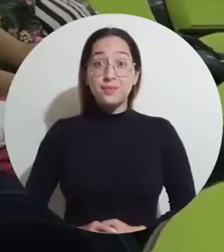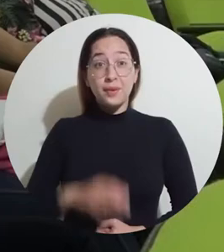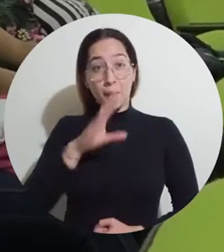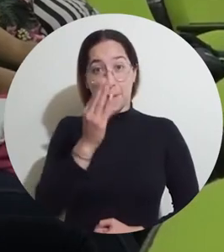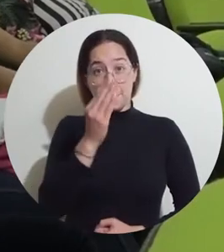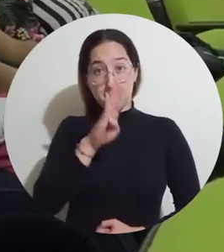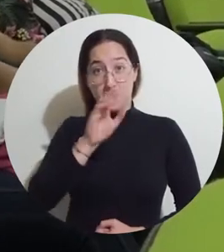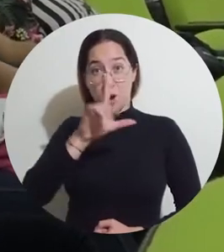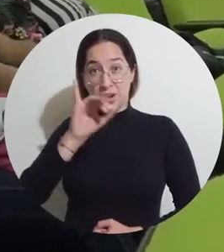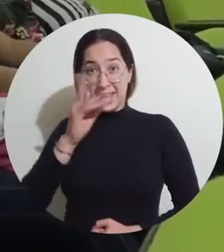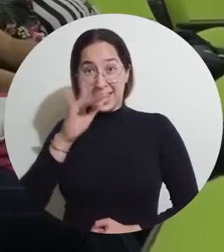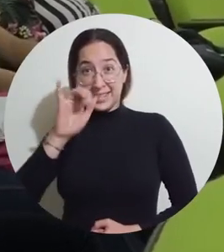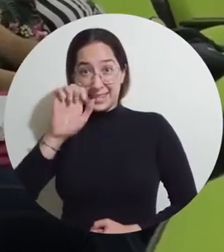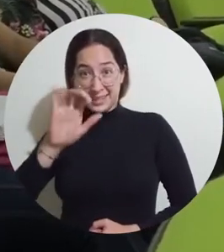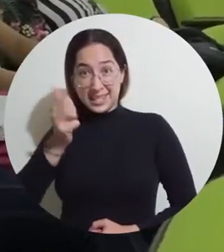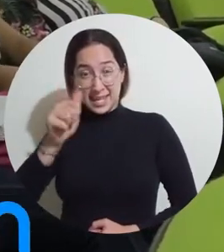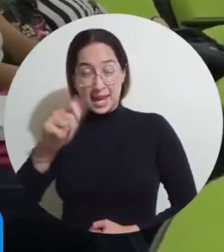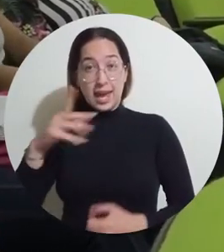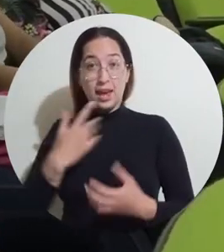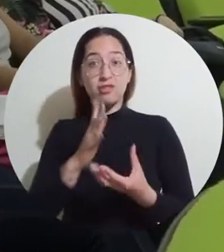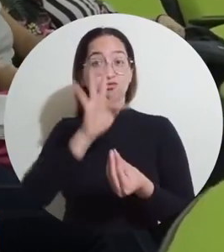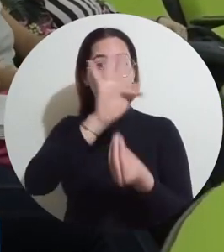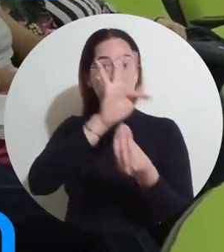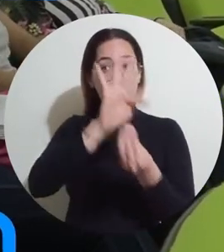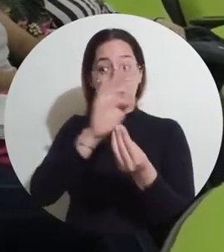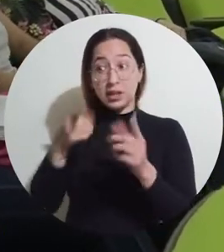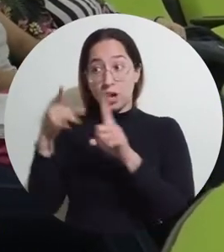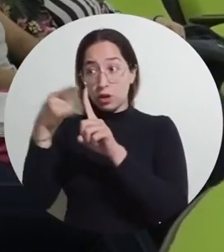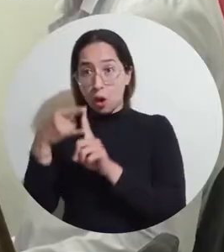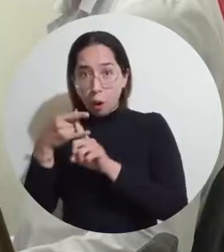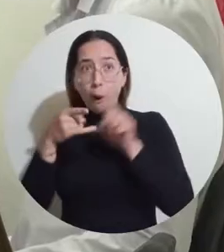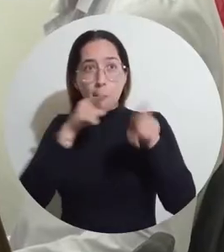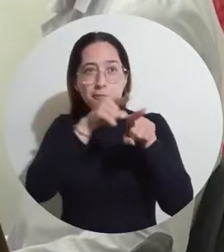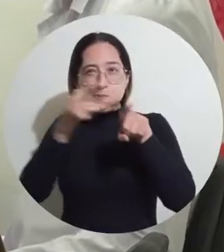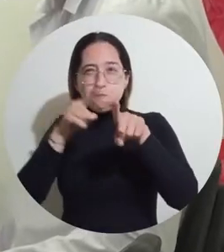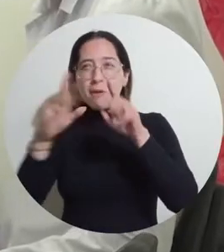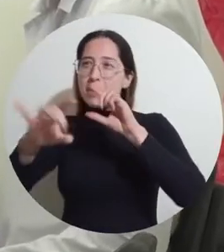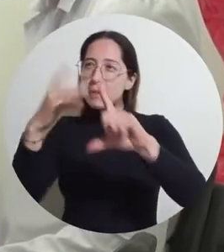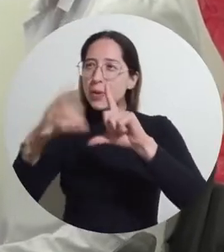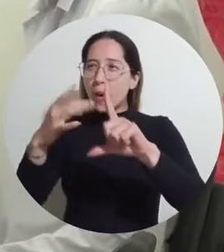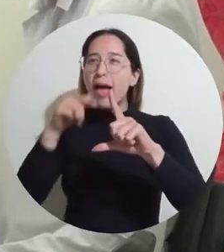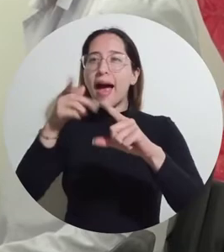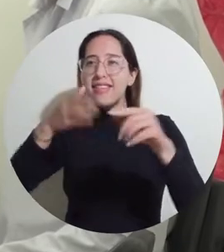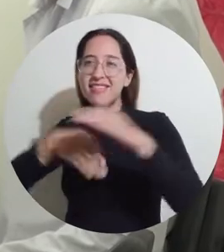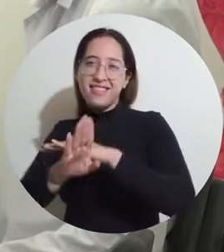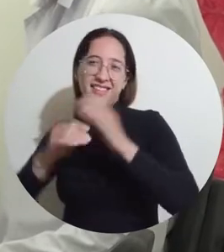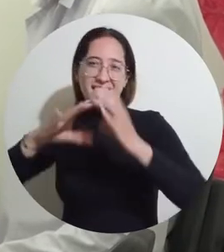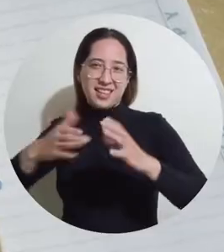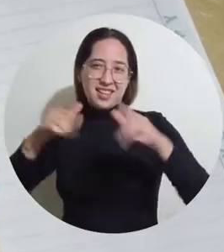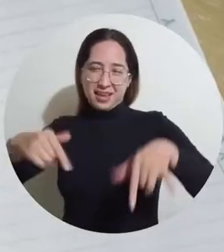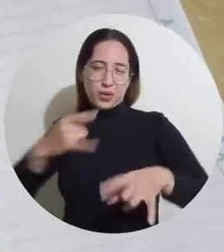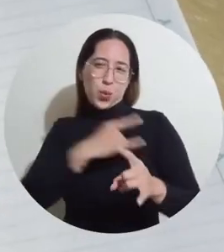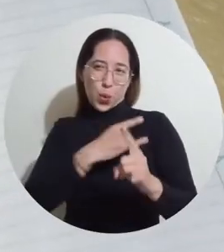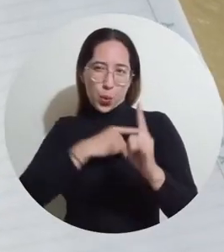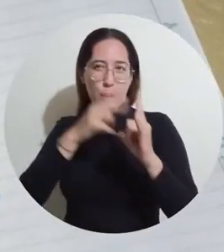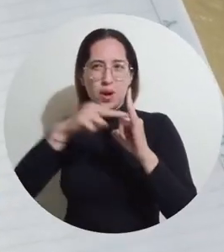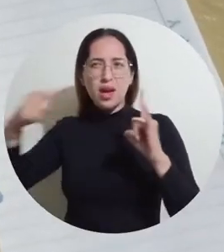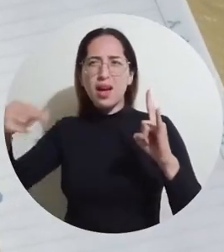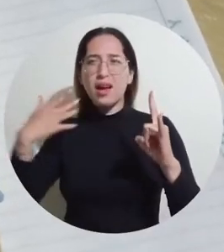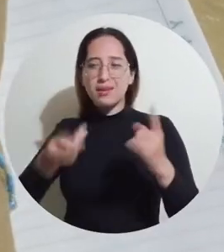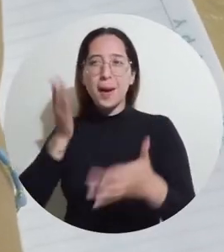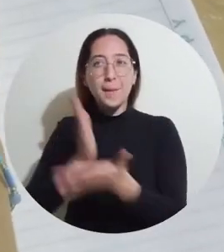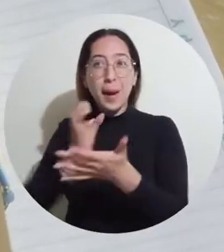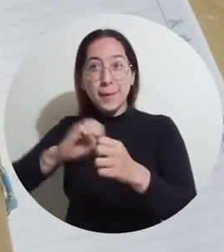Bloque 10, Microsoft Teams, Zoom y otras plataformas virtuales fueron el salón de clases para miles de estudiantes de la Universidad del